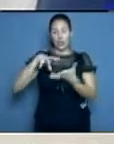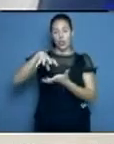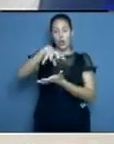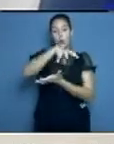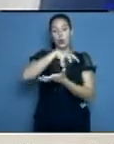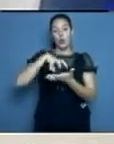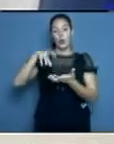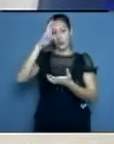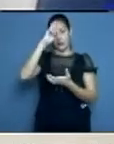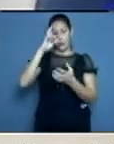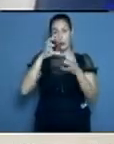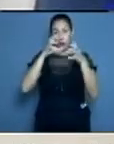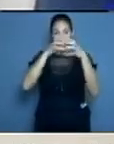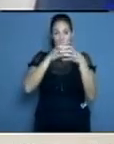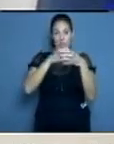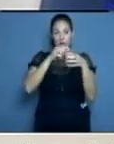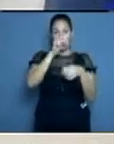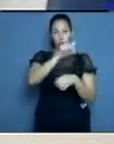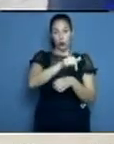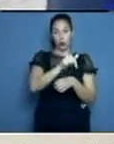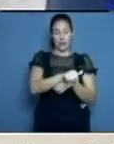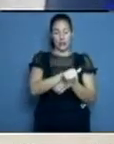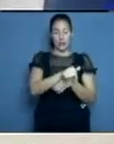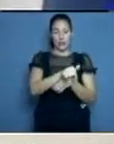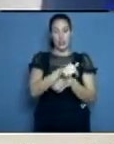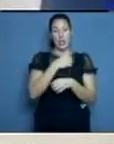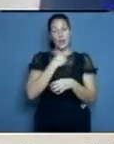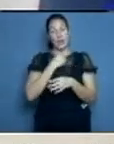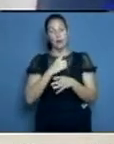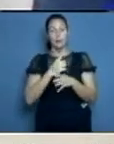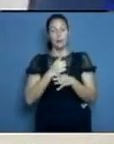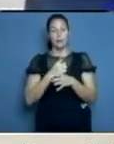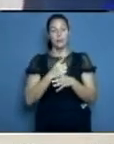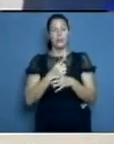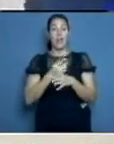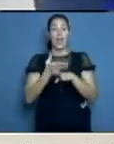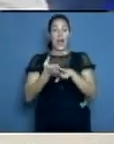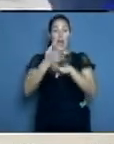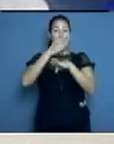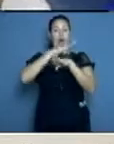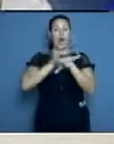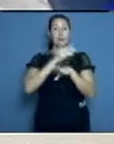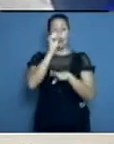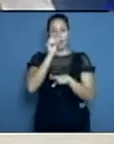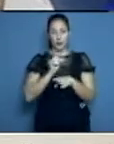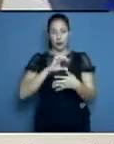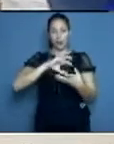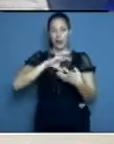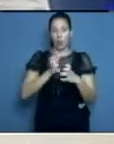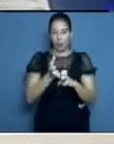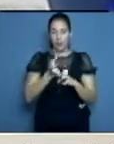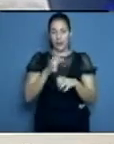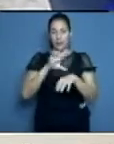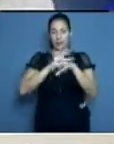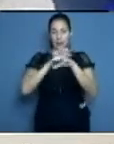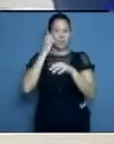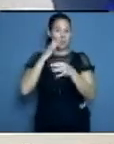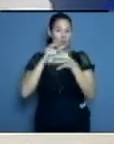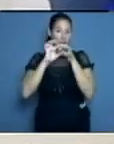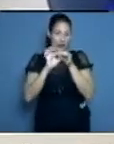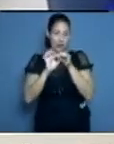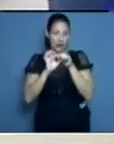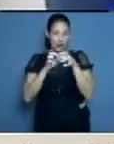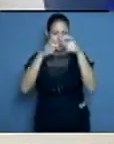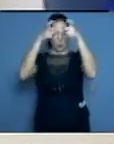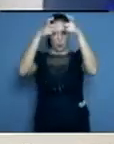comunitarios para de una forma adelantada, o sea, antes de que el paciente se complique, tener la garantía de estabilizarlo hasta que se